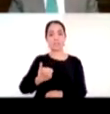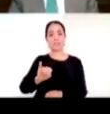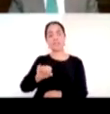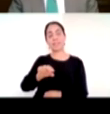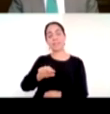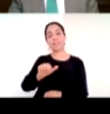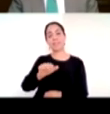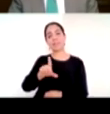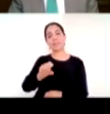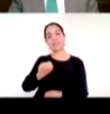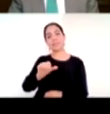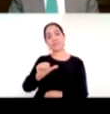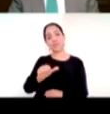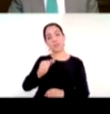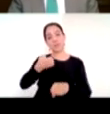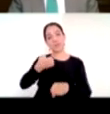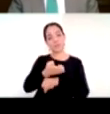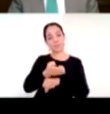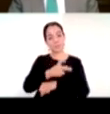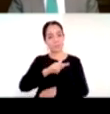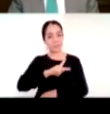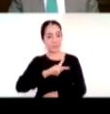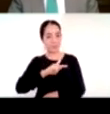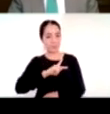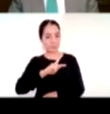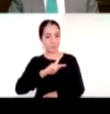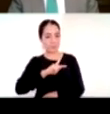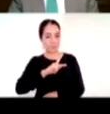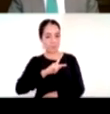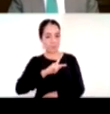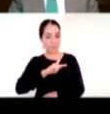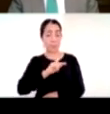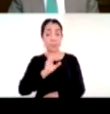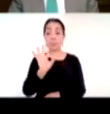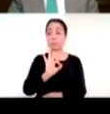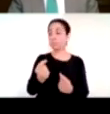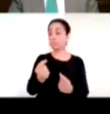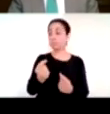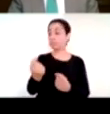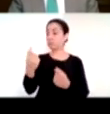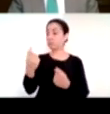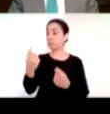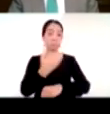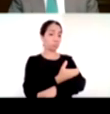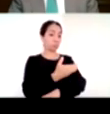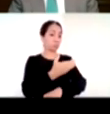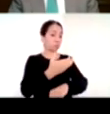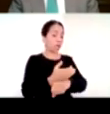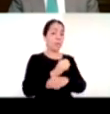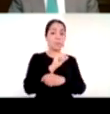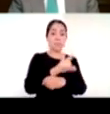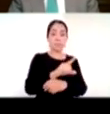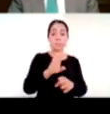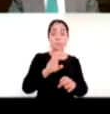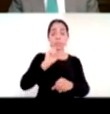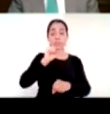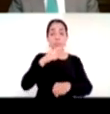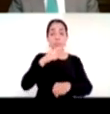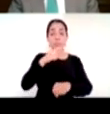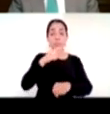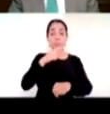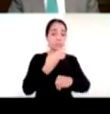pudiera hablar de su caso y evidentemente el secretario Moctezuma los subsecretarios como Bucio